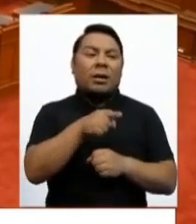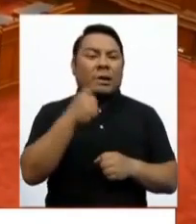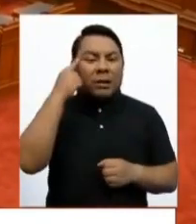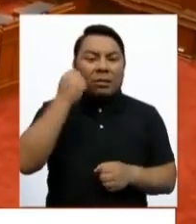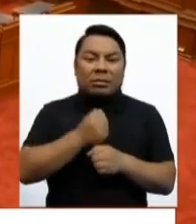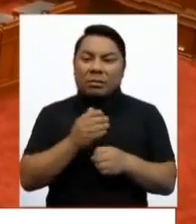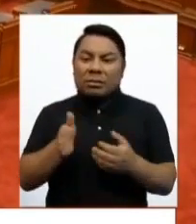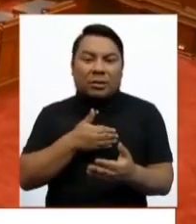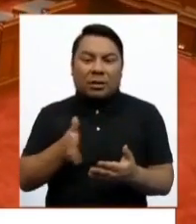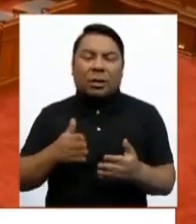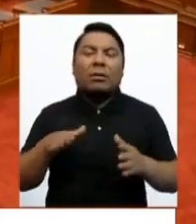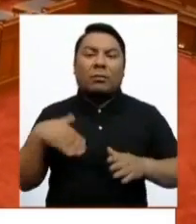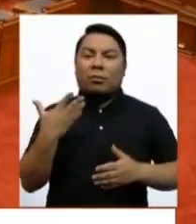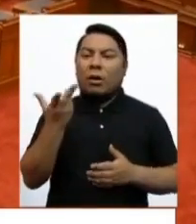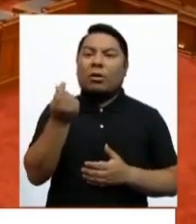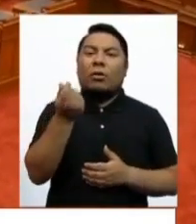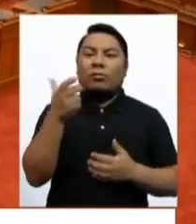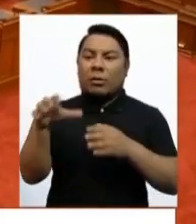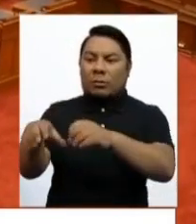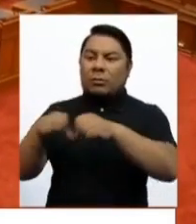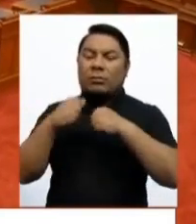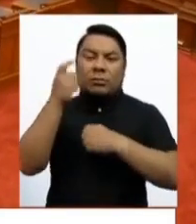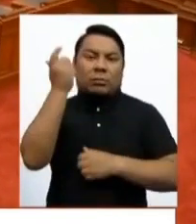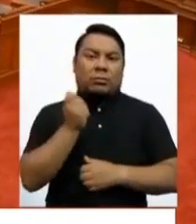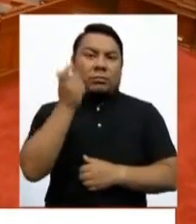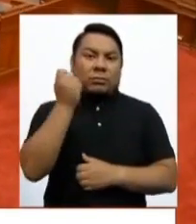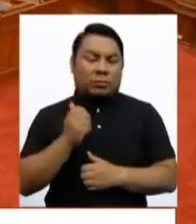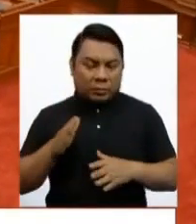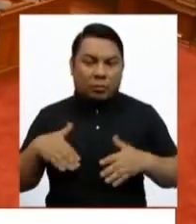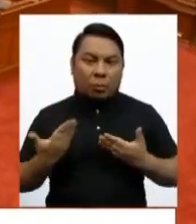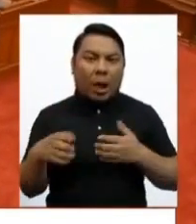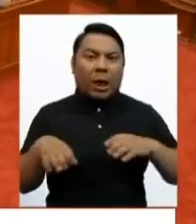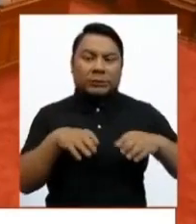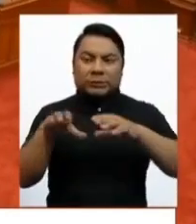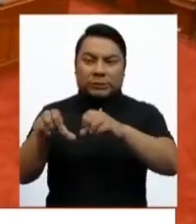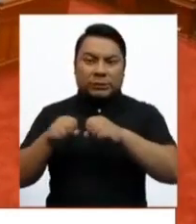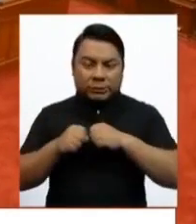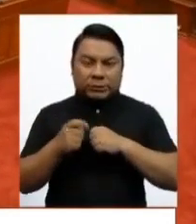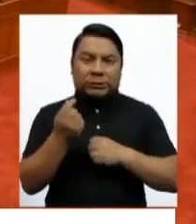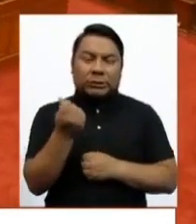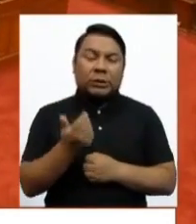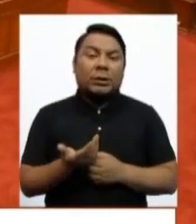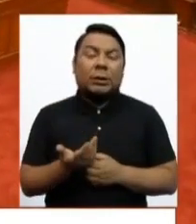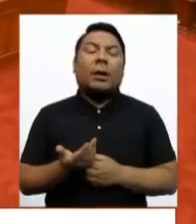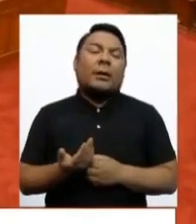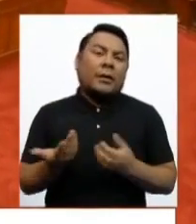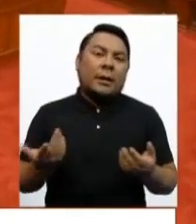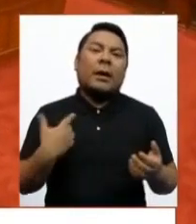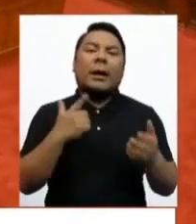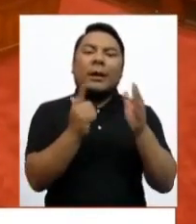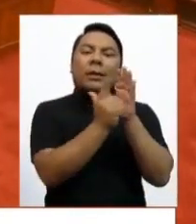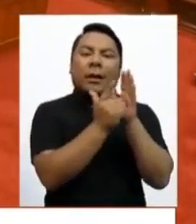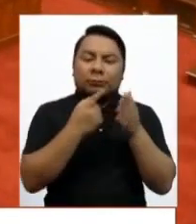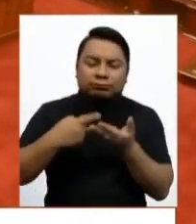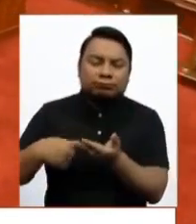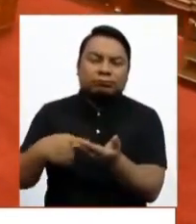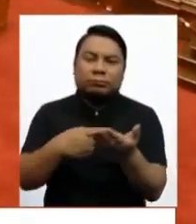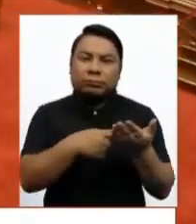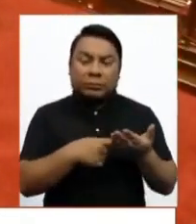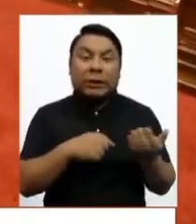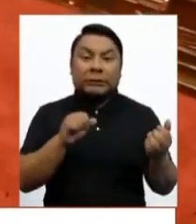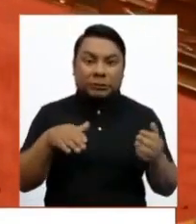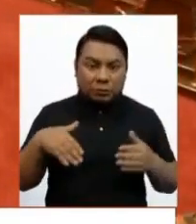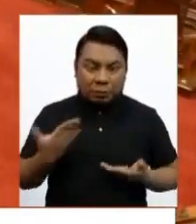Lo que se está debatiendo es establecer desde qué edad, qué monto, porque se entiende que,